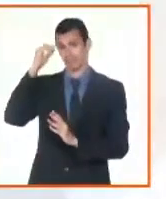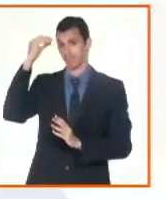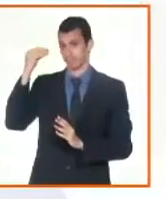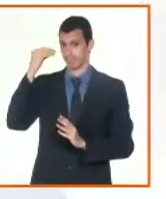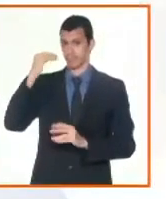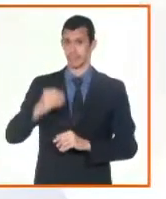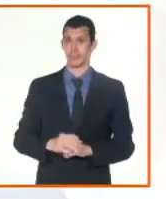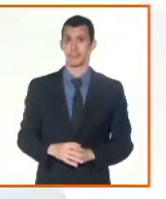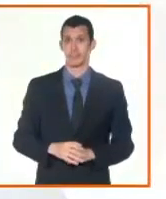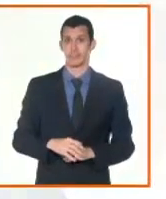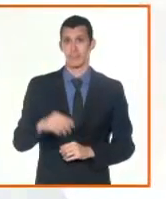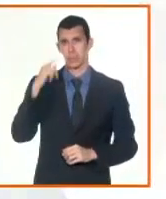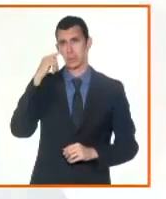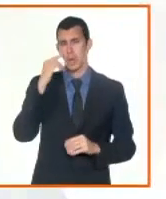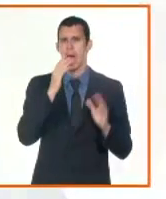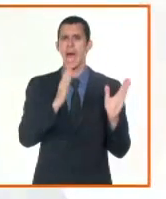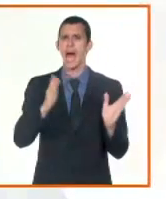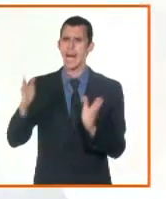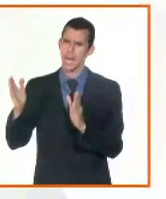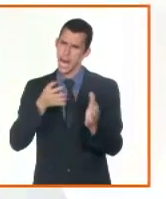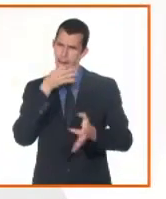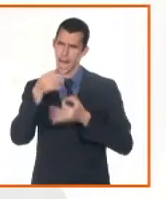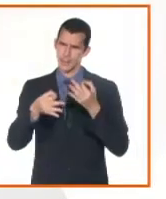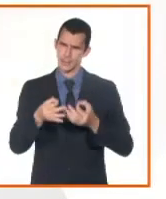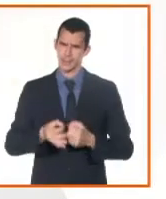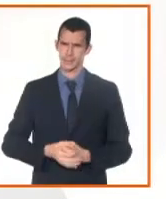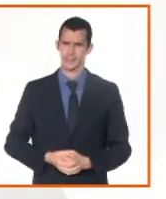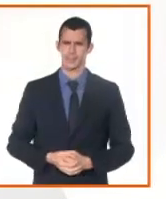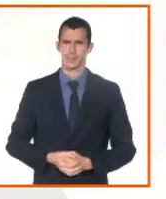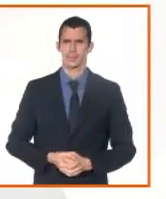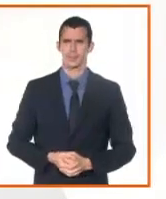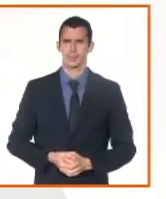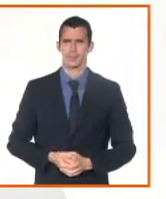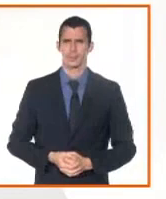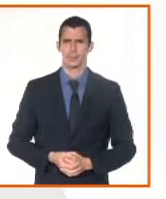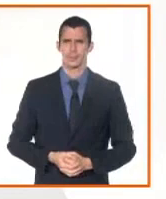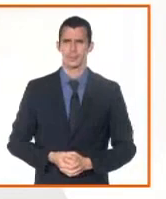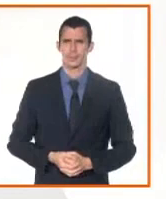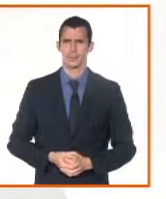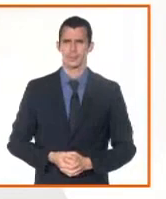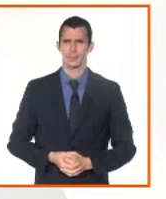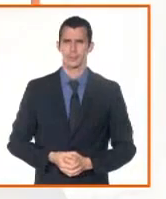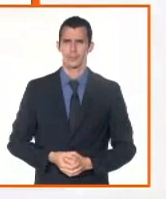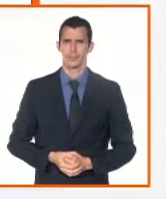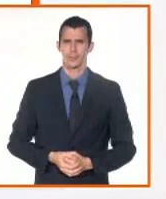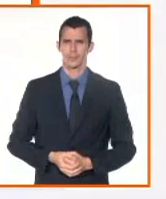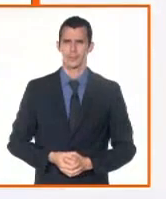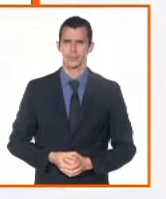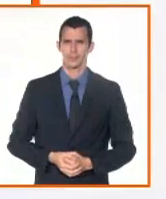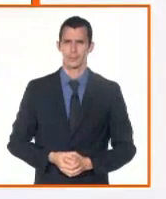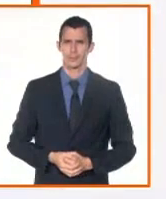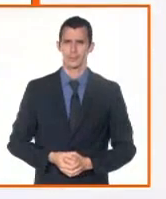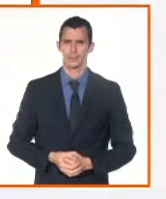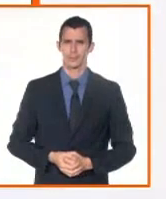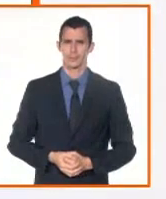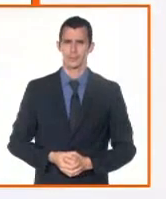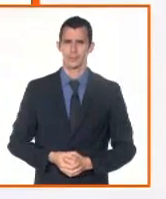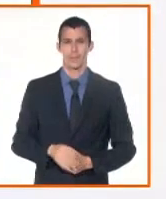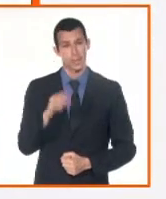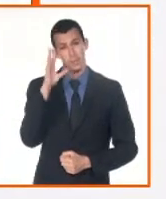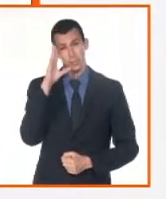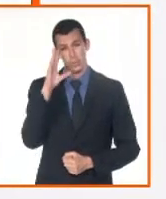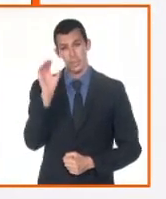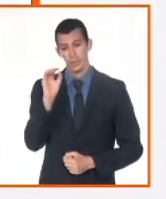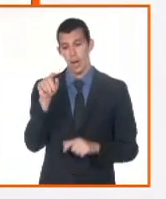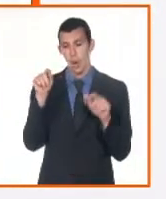dar cuenta en nuestro pueblo de cómo es un proceso que lleva diferentes pasos para poder llegar al momento en